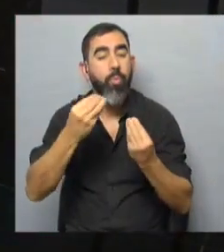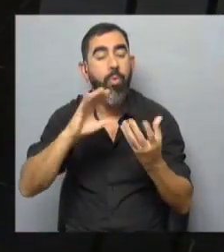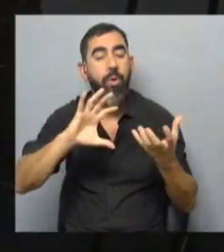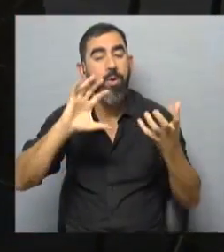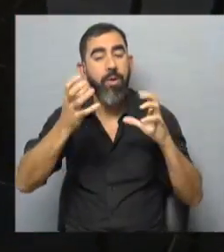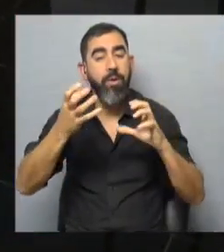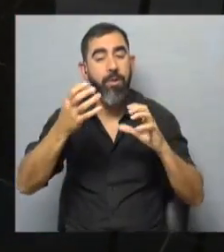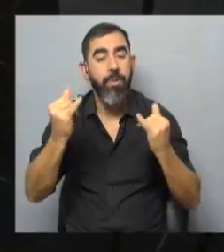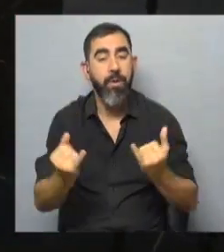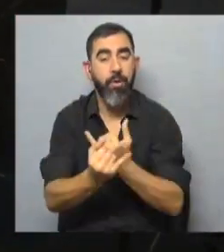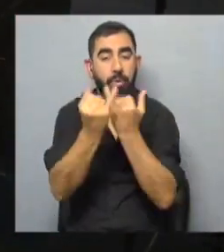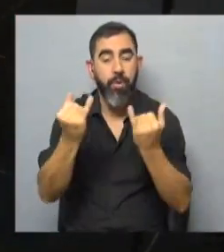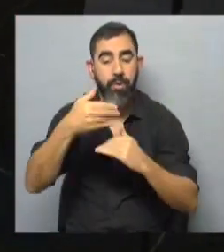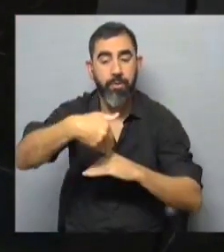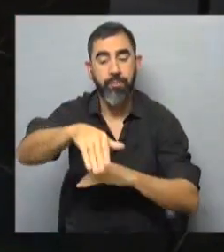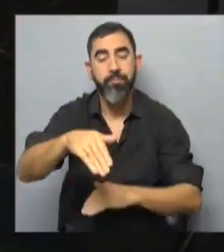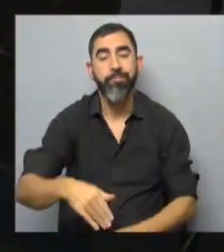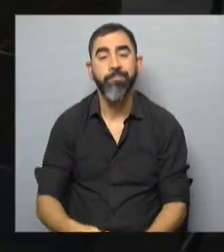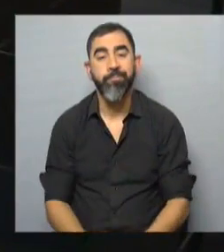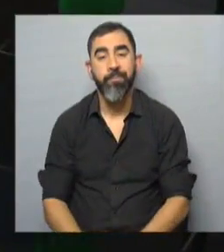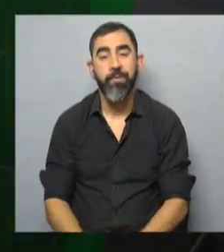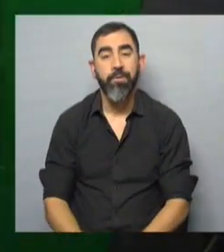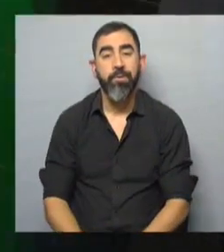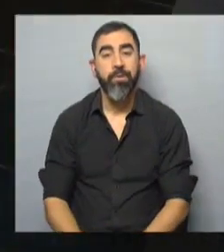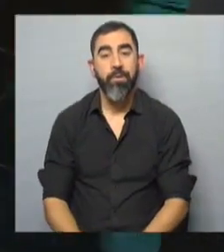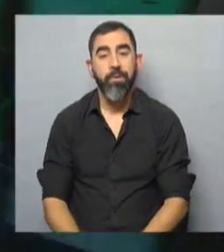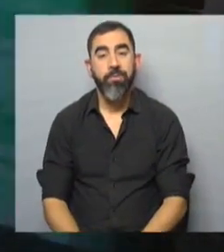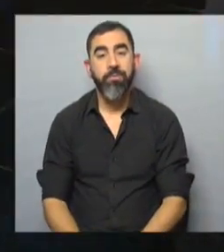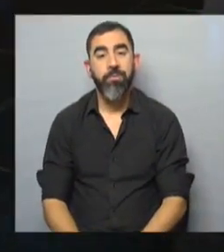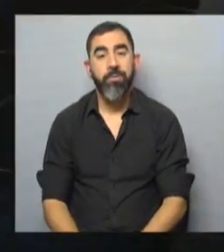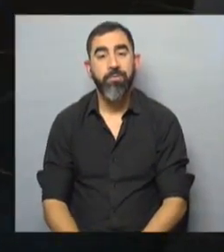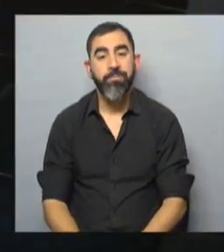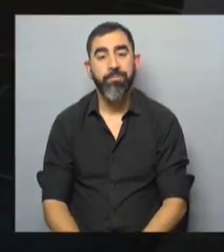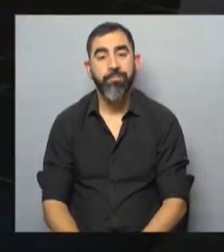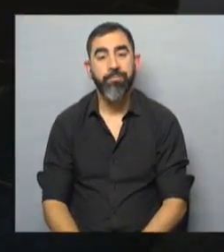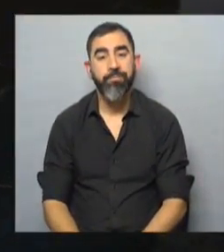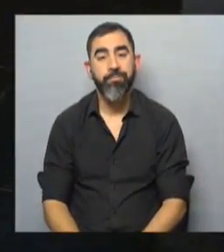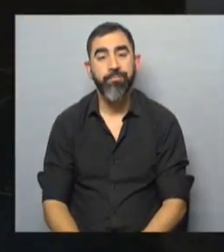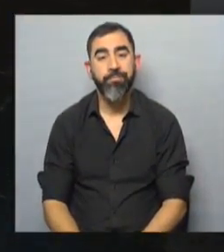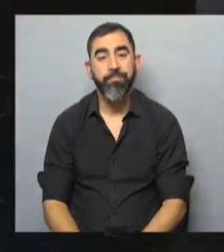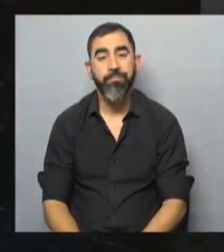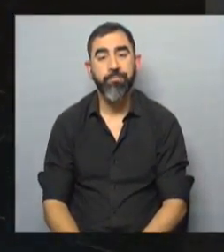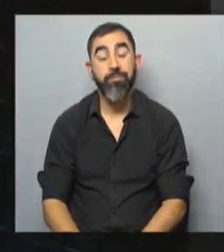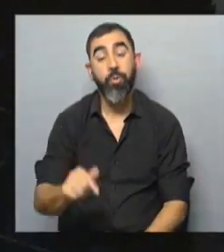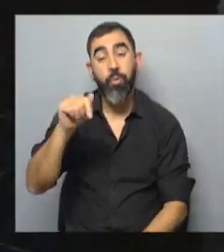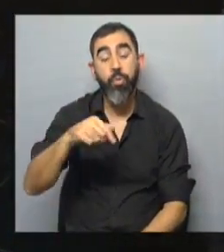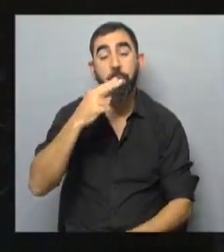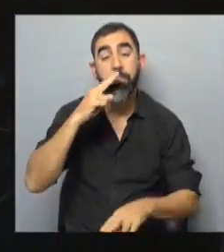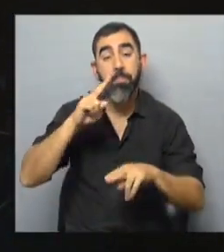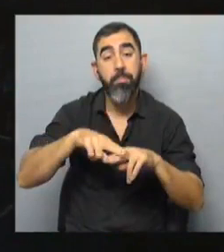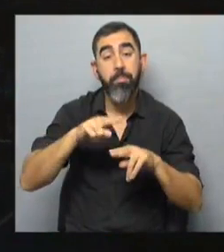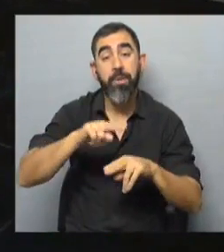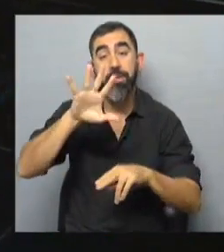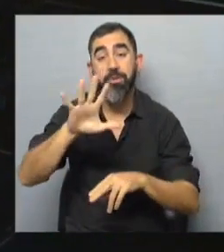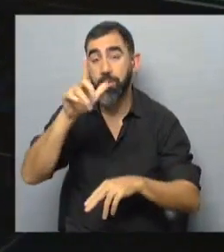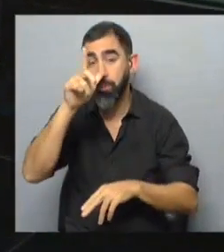tiempo para estas próximas horas según Inumet. ¿Qué le parece? Exactamente, Pilar. Vamos a ver qué dice Inumet entonces. Para hoy, martes 5